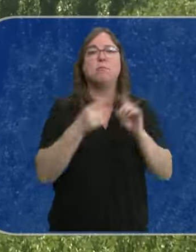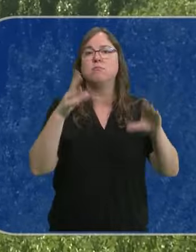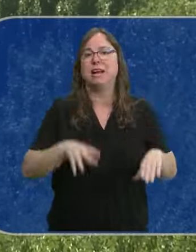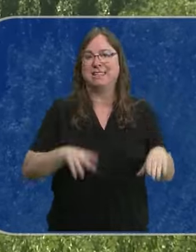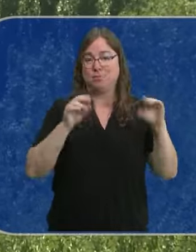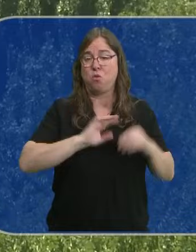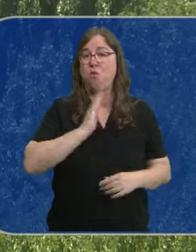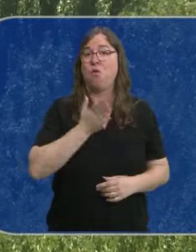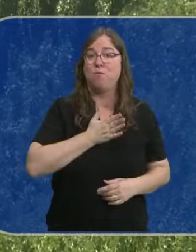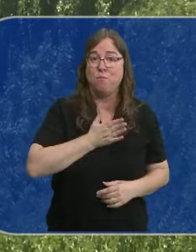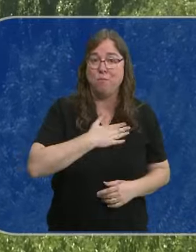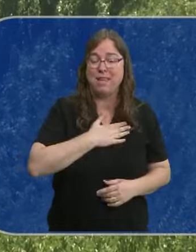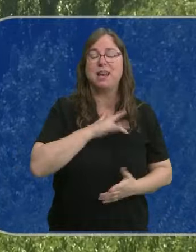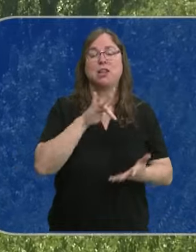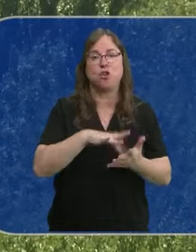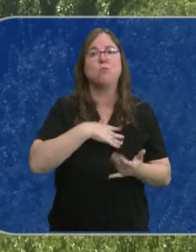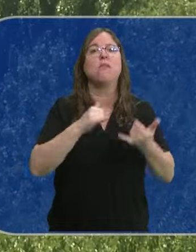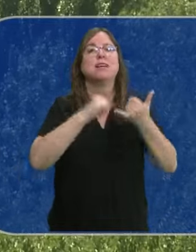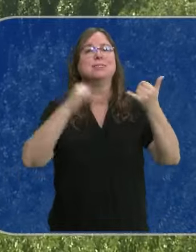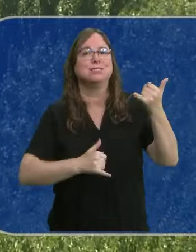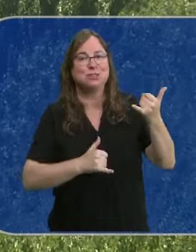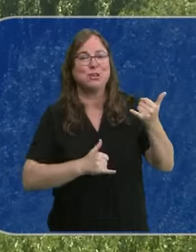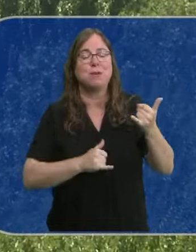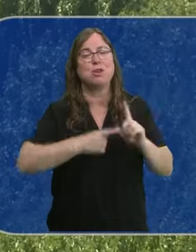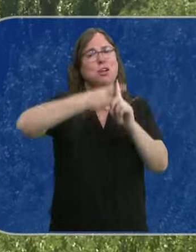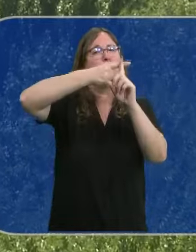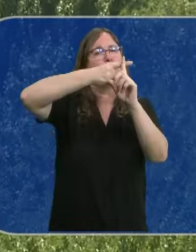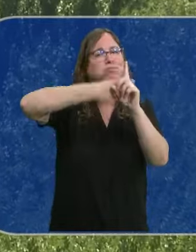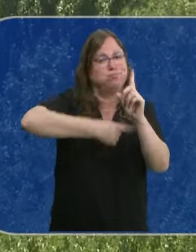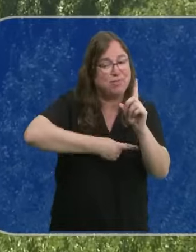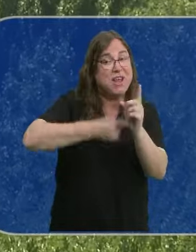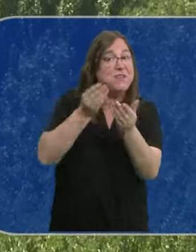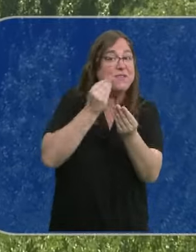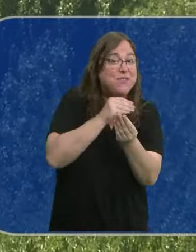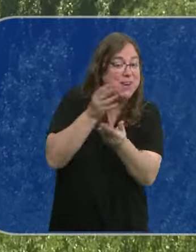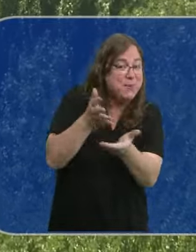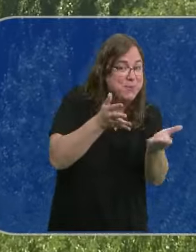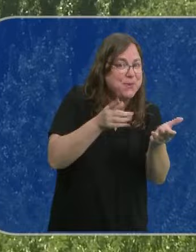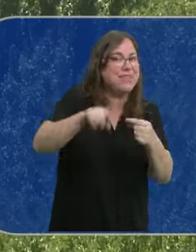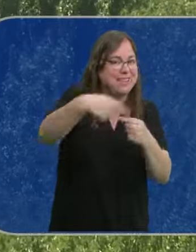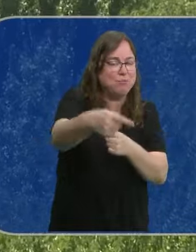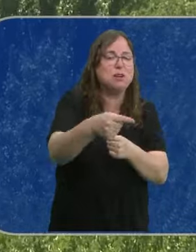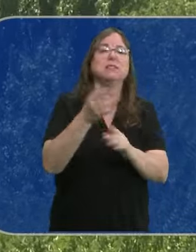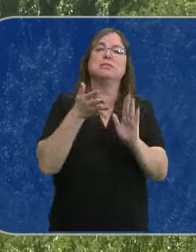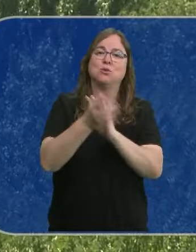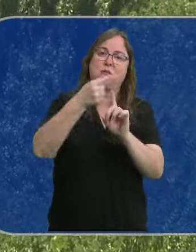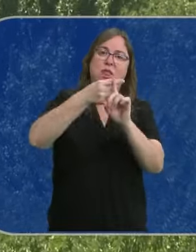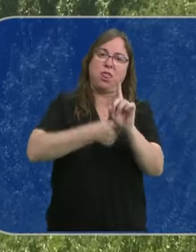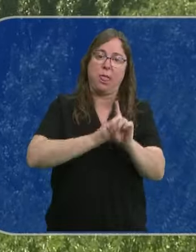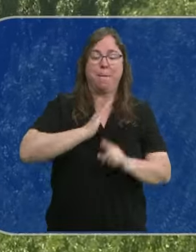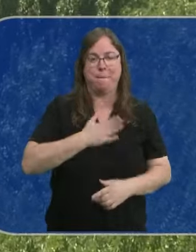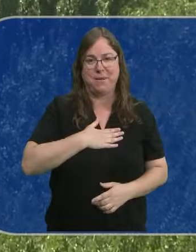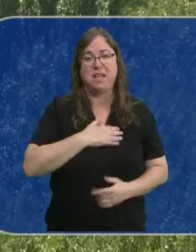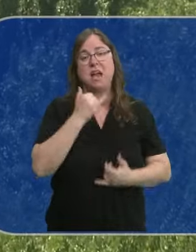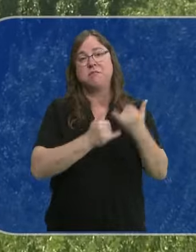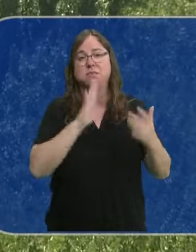Burgos, y mañana las esperamos solo en Soria. Pero va a traer un descenso térmico, una masa de aire más frío detrás del frente, que hará que bajen las temperaturas mañana